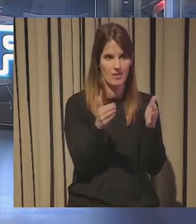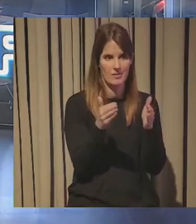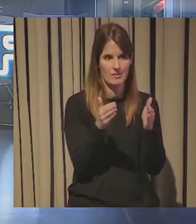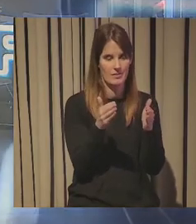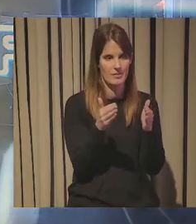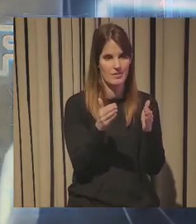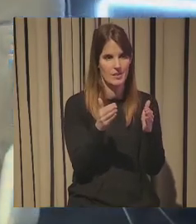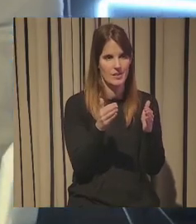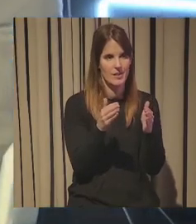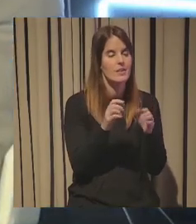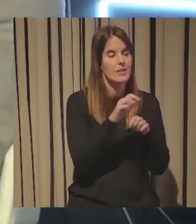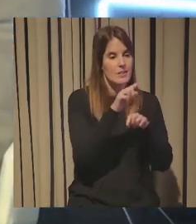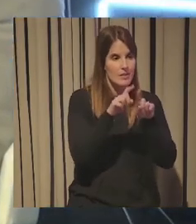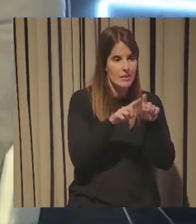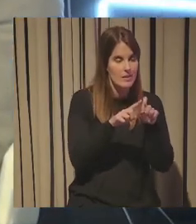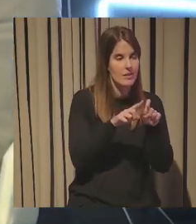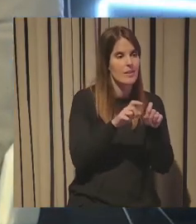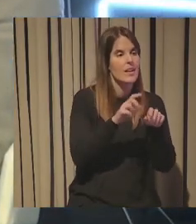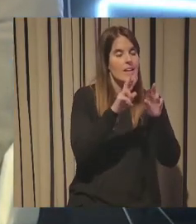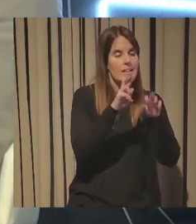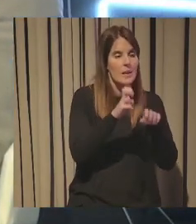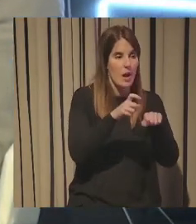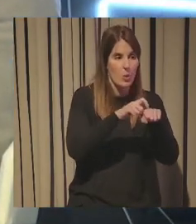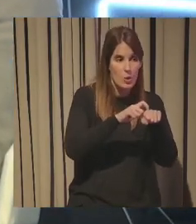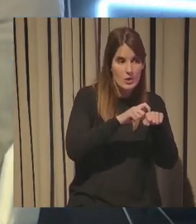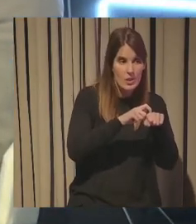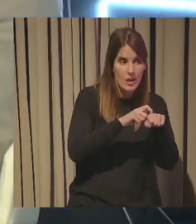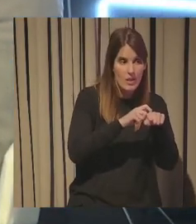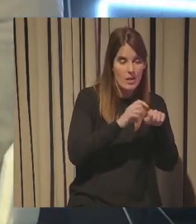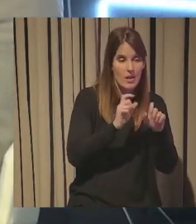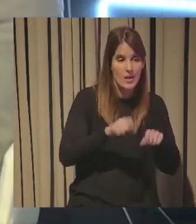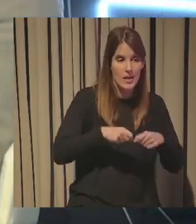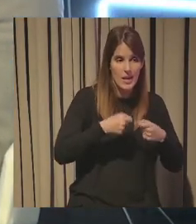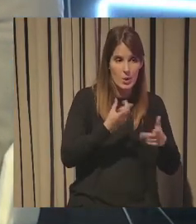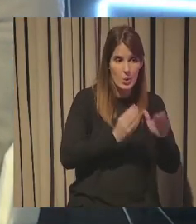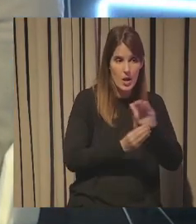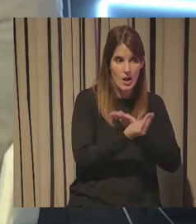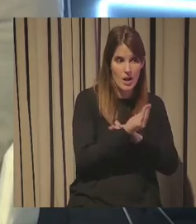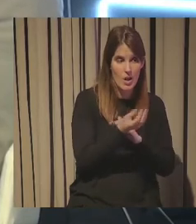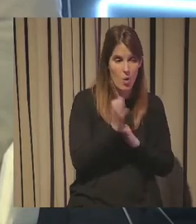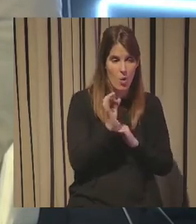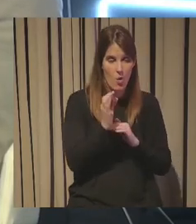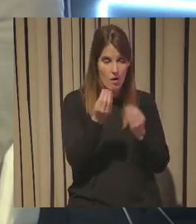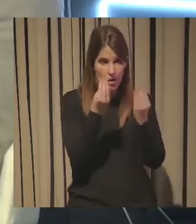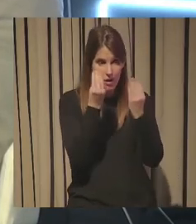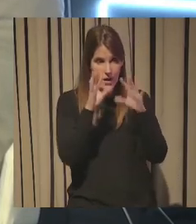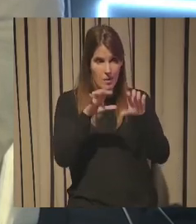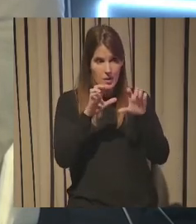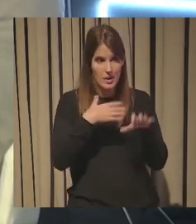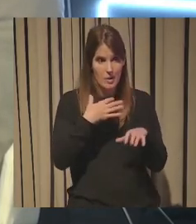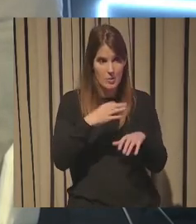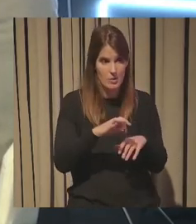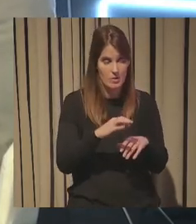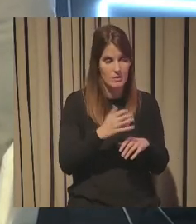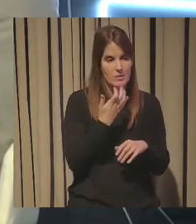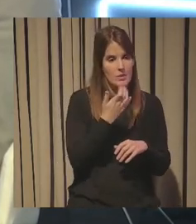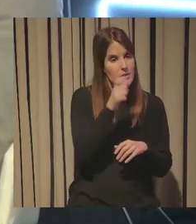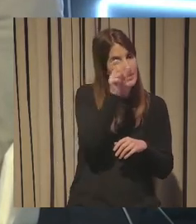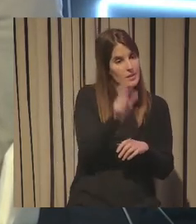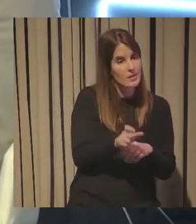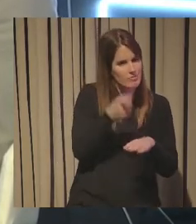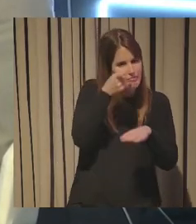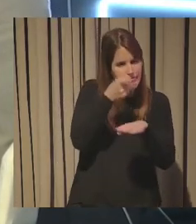pregunta es se nace o se hace entonces yo creo que mucho va en la forma de ser de la persona tampoco puedes obligar a una persona a que innove